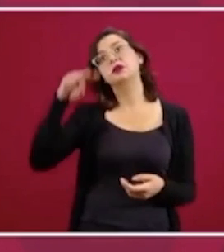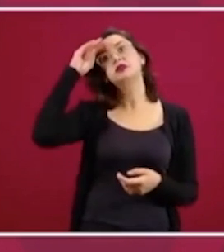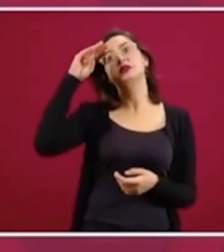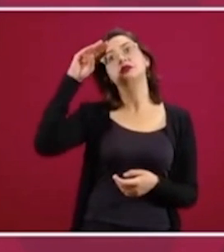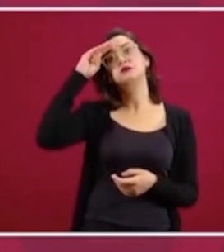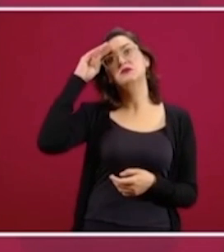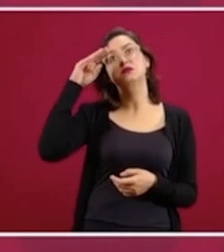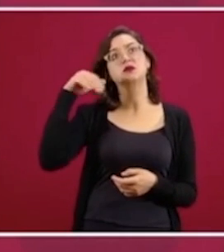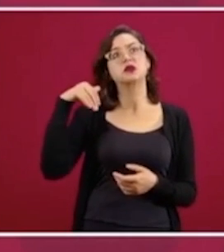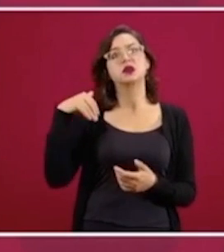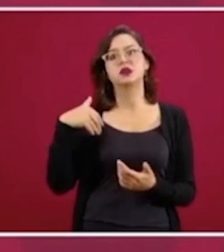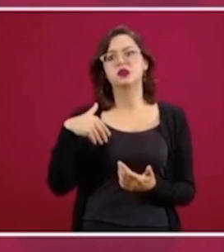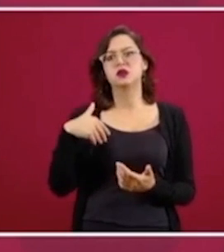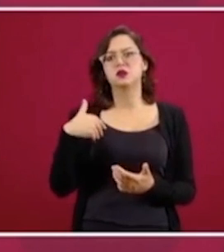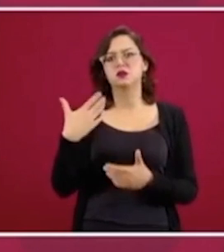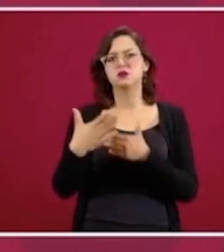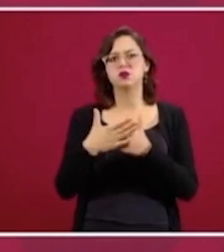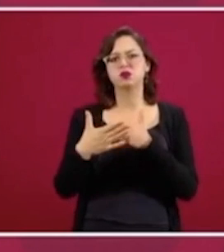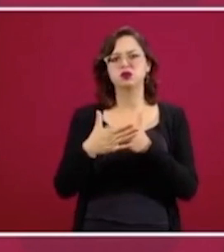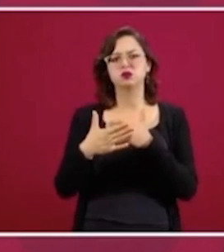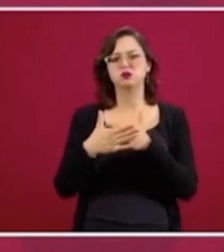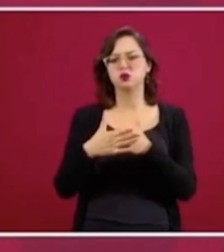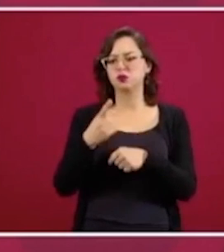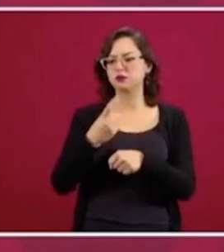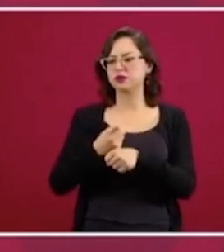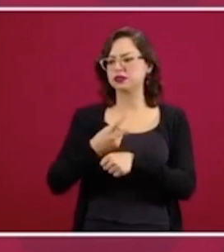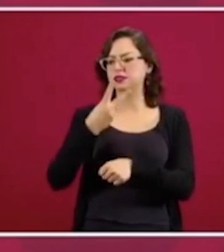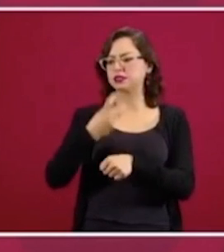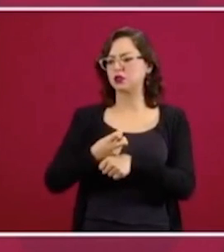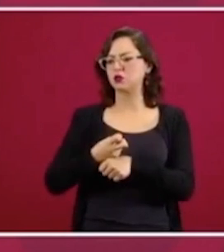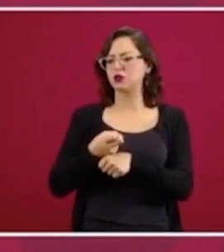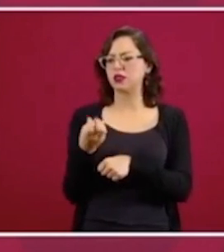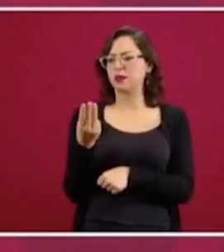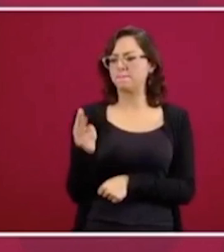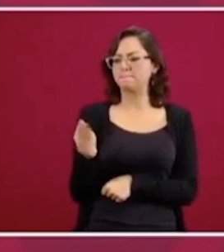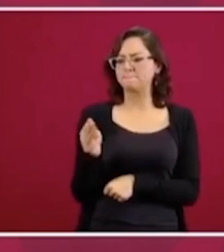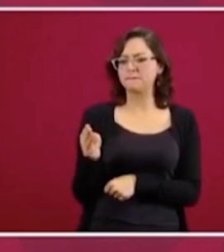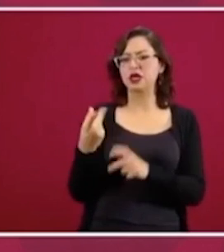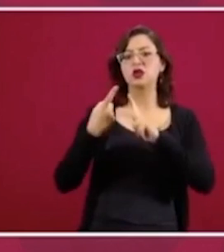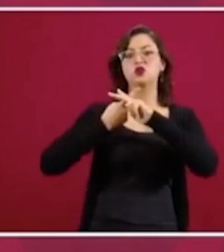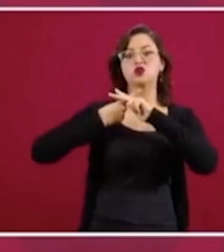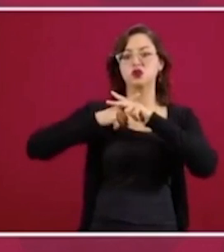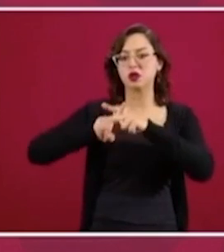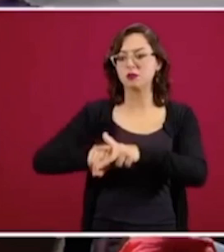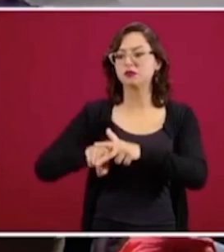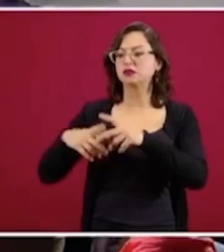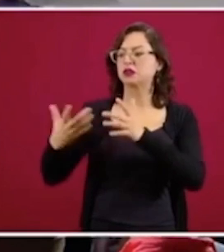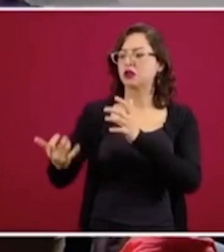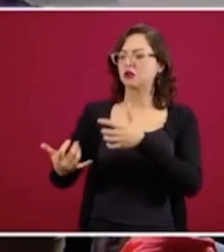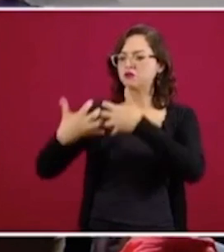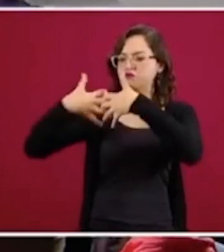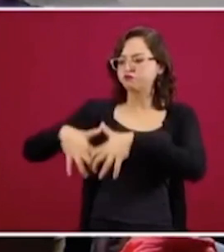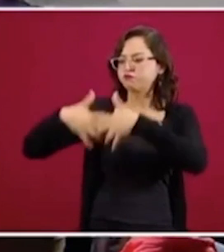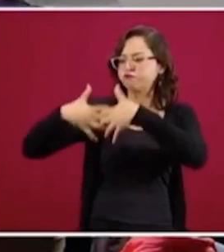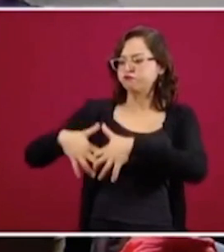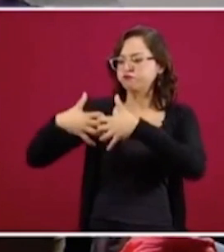la primera, segunda semana de mayo pueden estar produciendo hasta 500 ventiladores